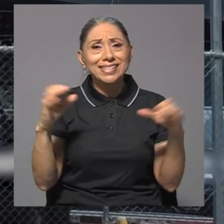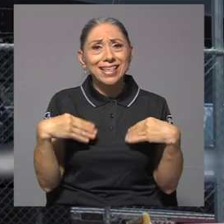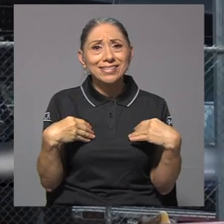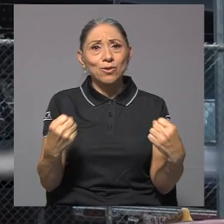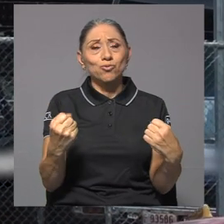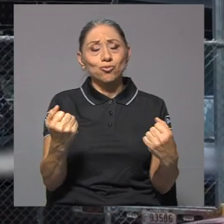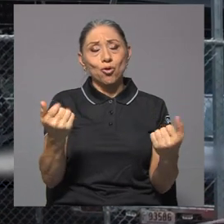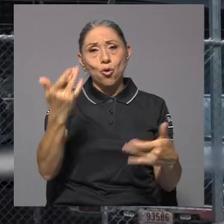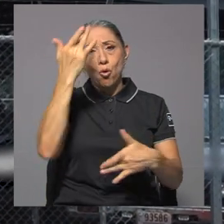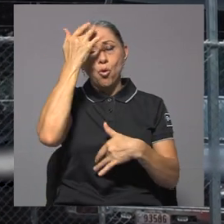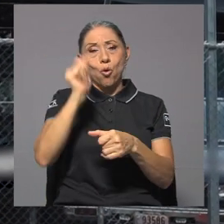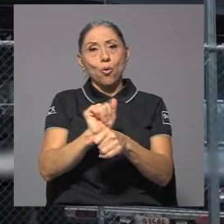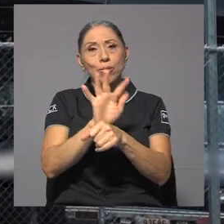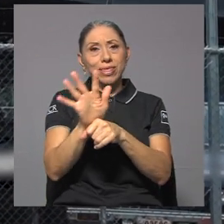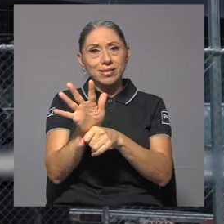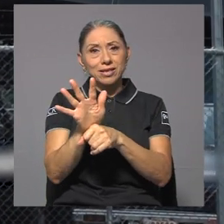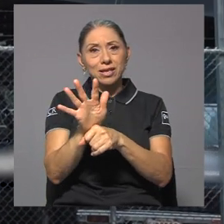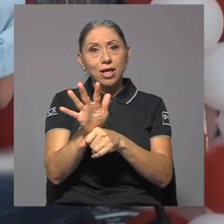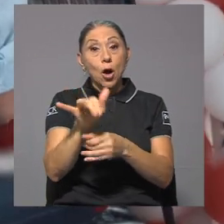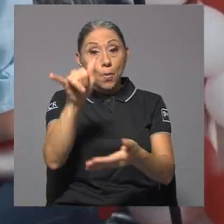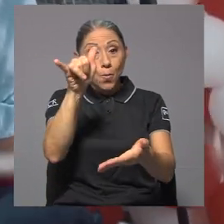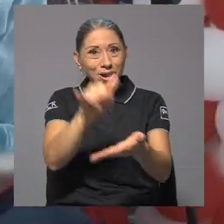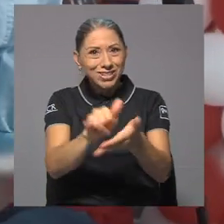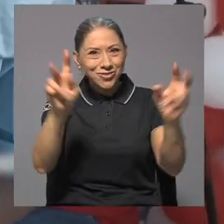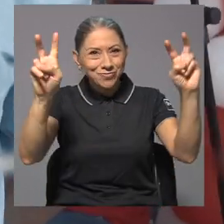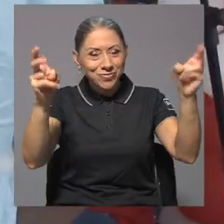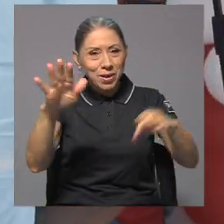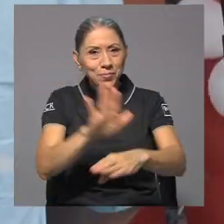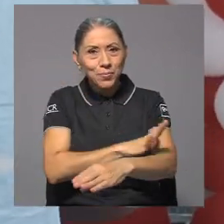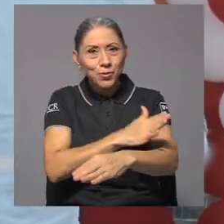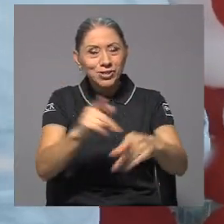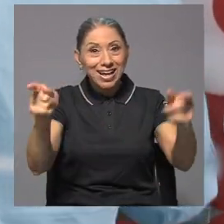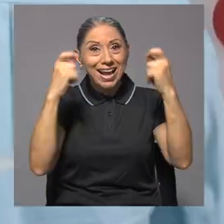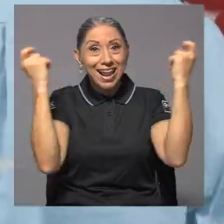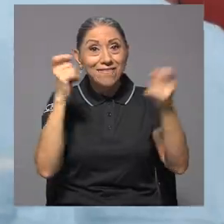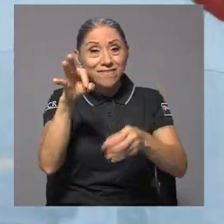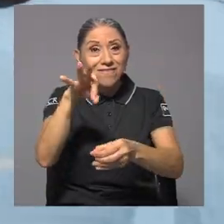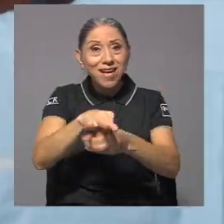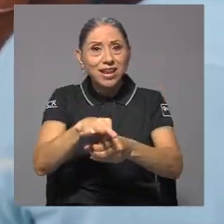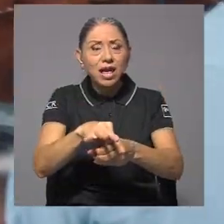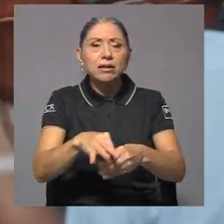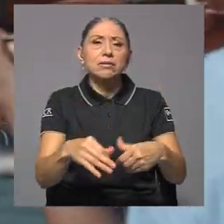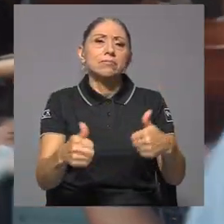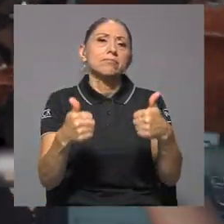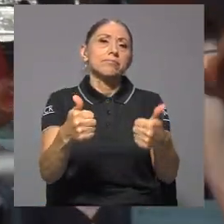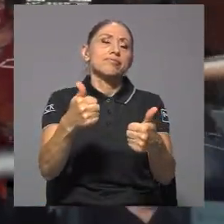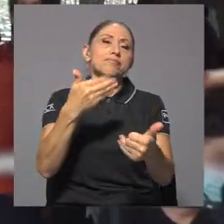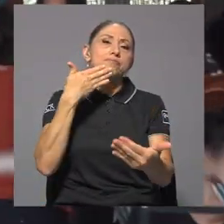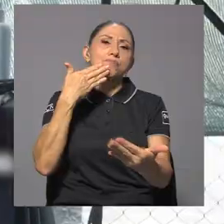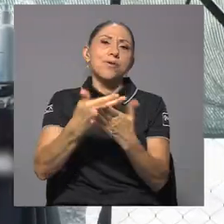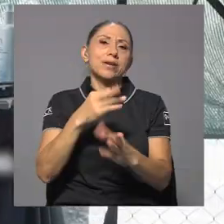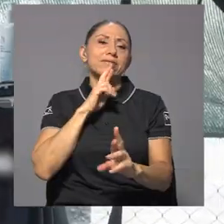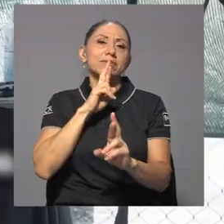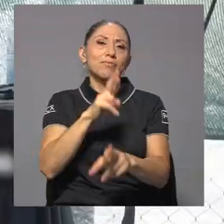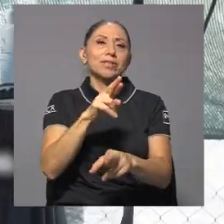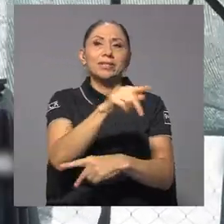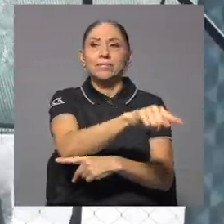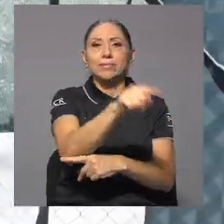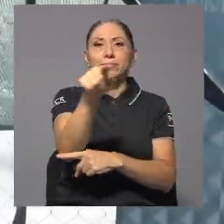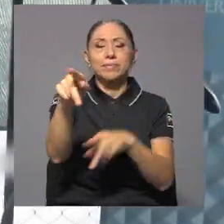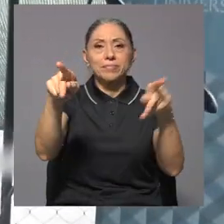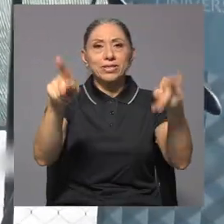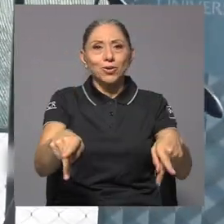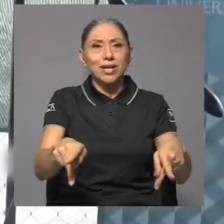sanitaria por COVID-19. Por eso, Música en la Feria ha tenido una respuesta muy positiva entre las